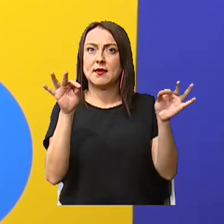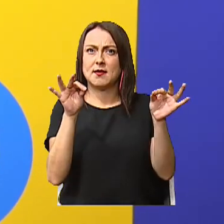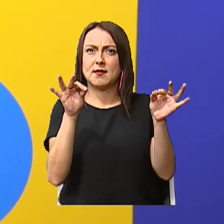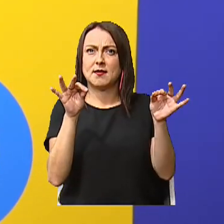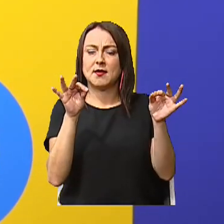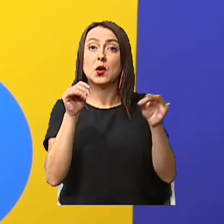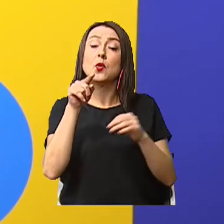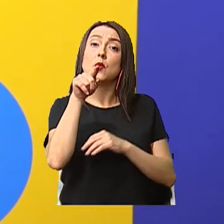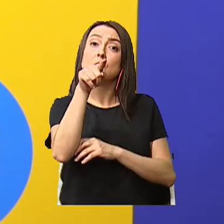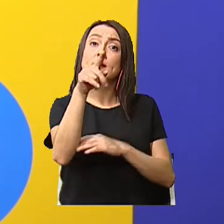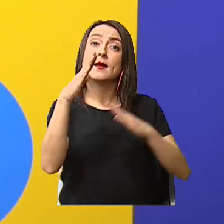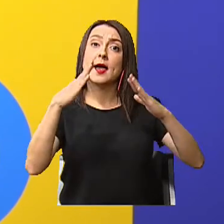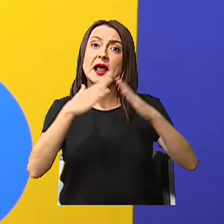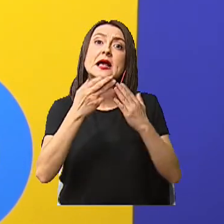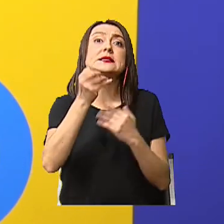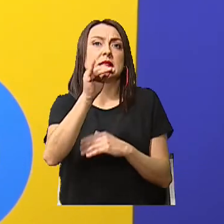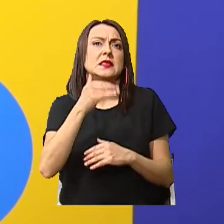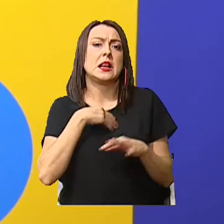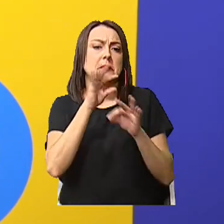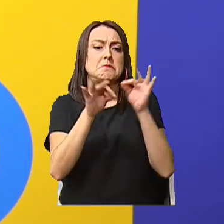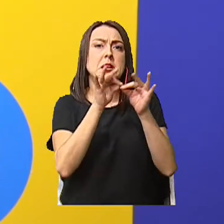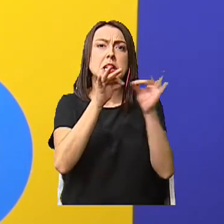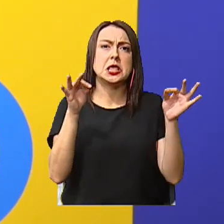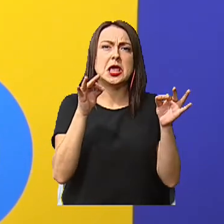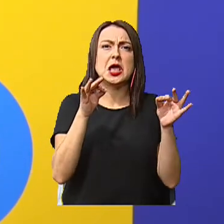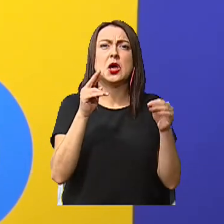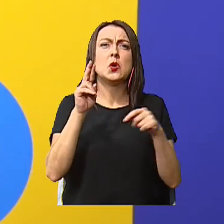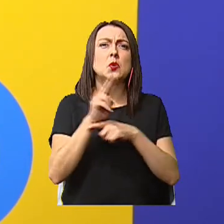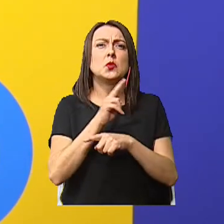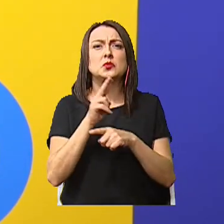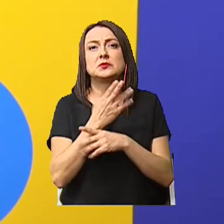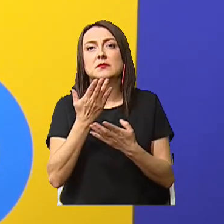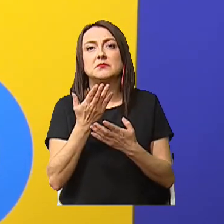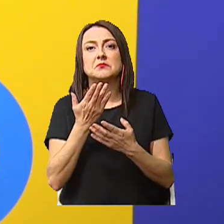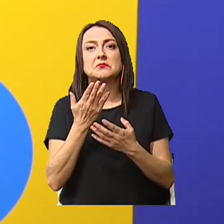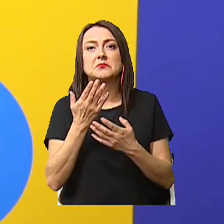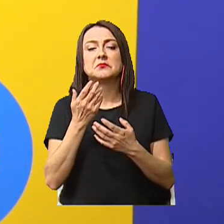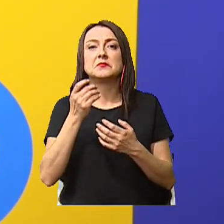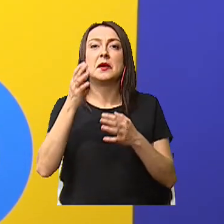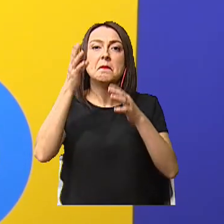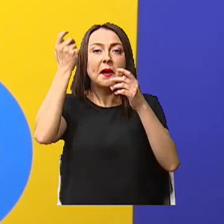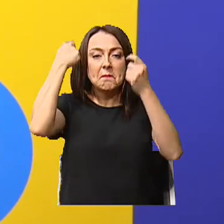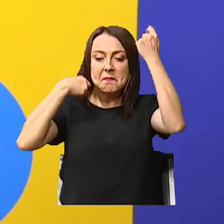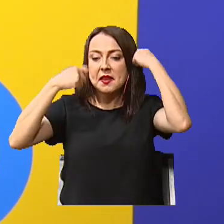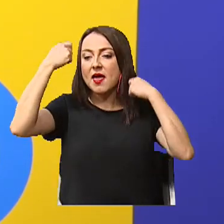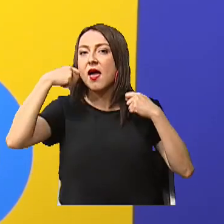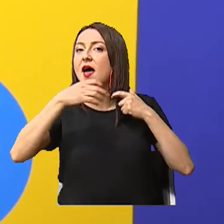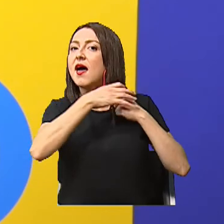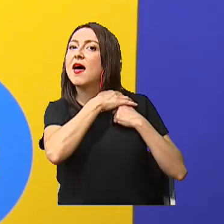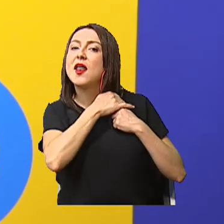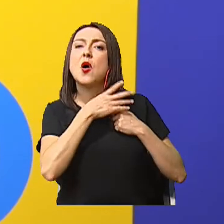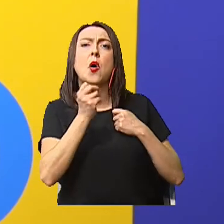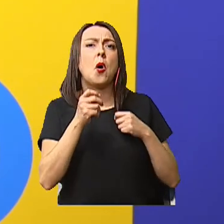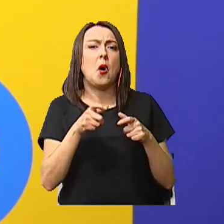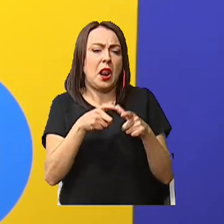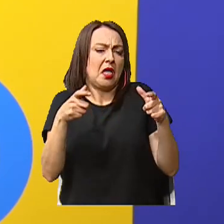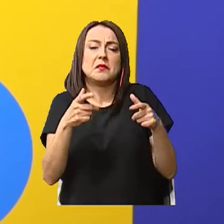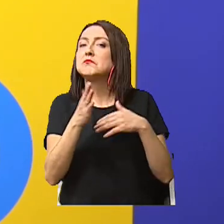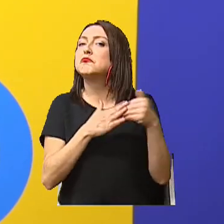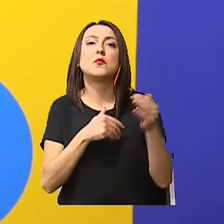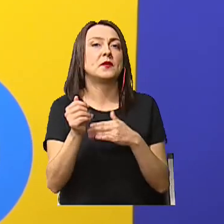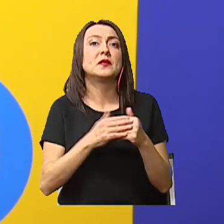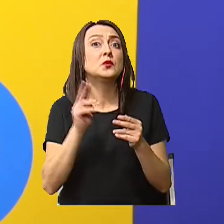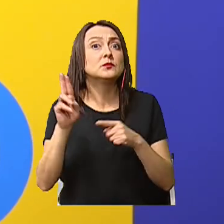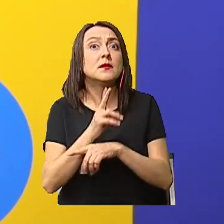Ustedes en la casa Si tienen ligas De esas que utilizamos En los peinados O una liguita grande No hay problema La